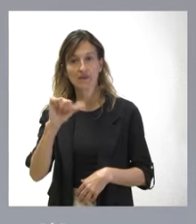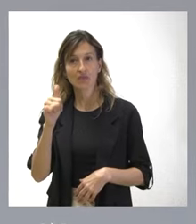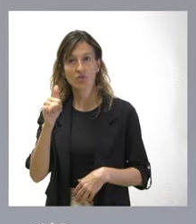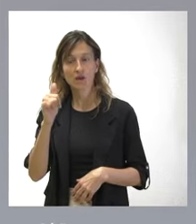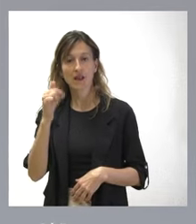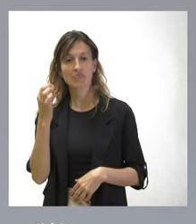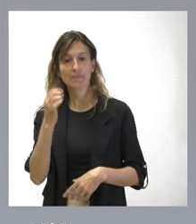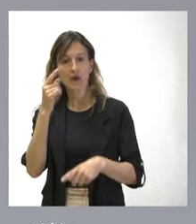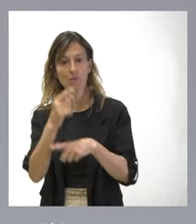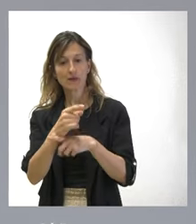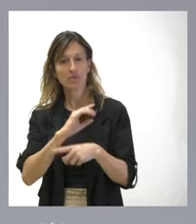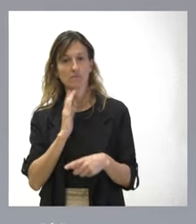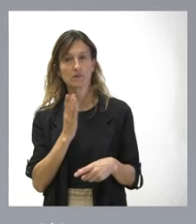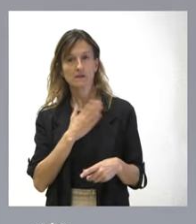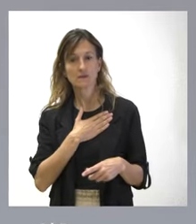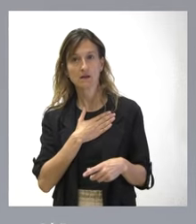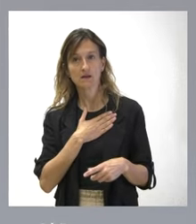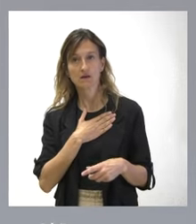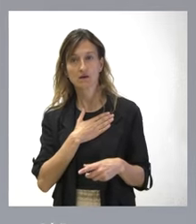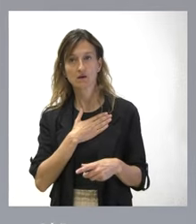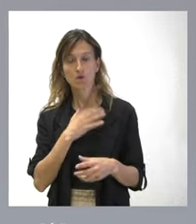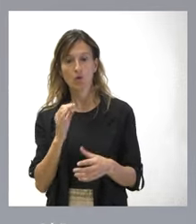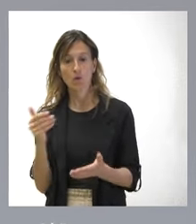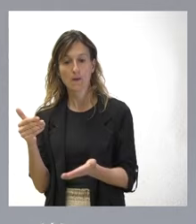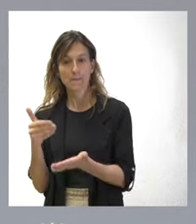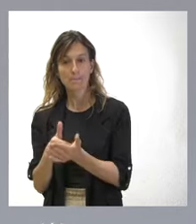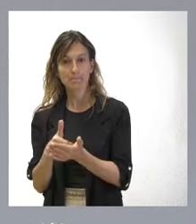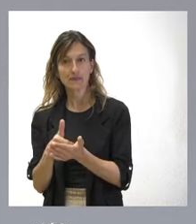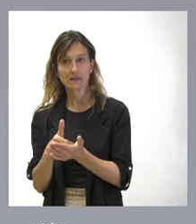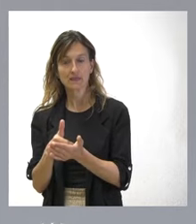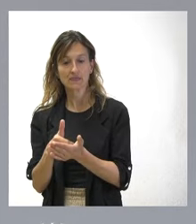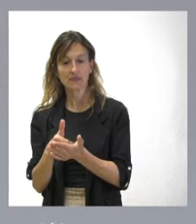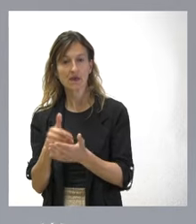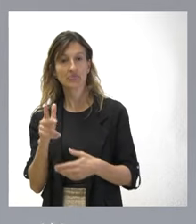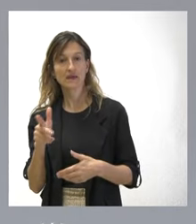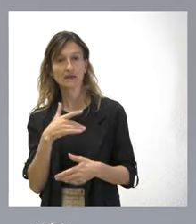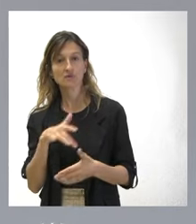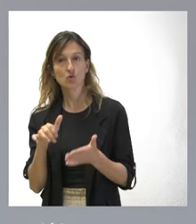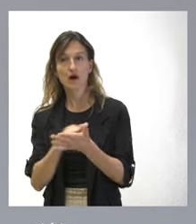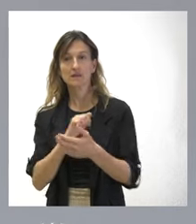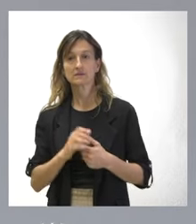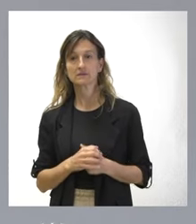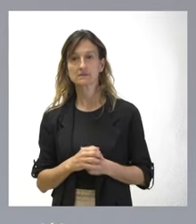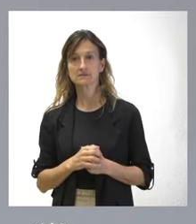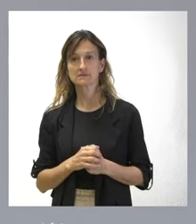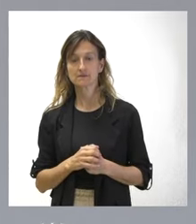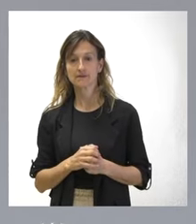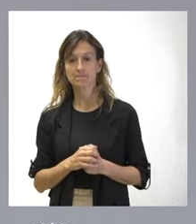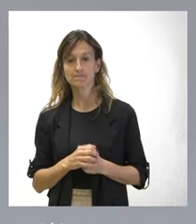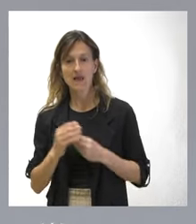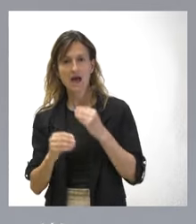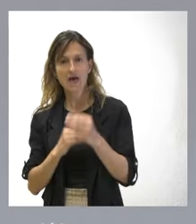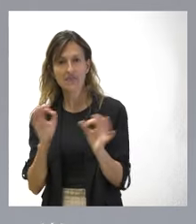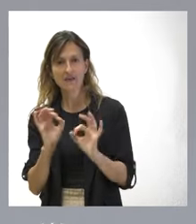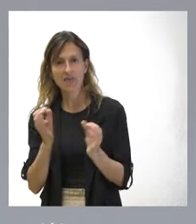tema a que al día siguiente o al momento en que lo pida supuestamente ese que tiene derecho a la amnistía sin hacer nada, sin